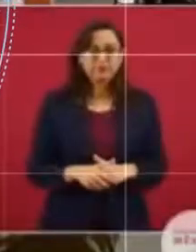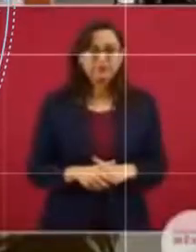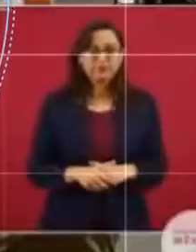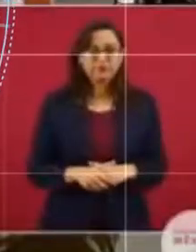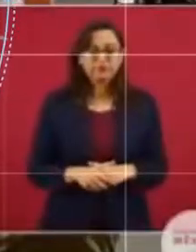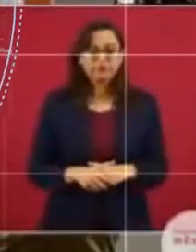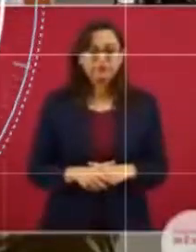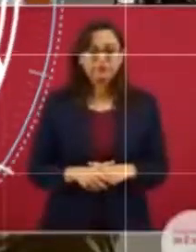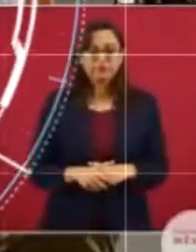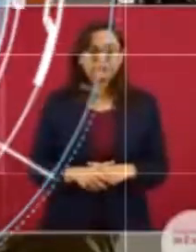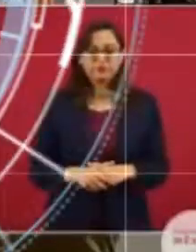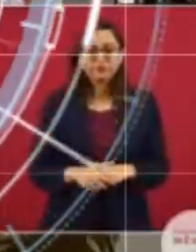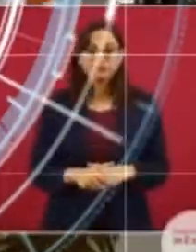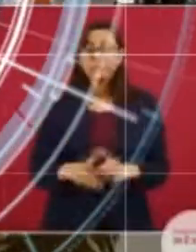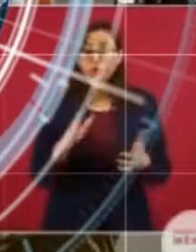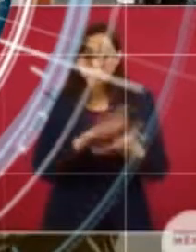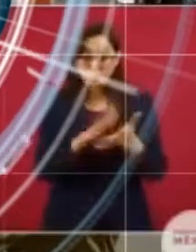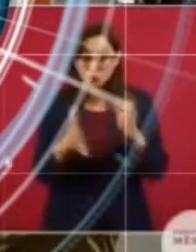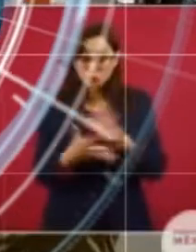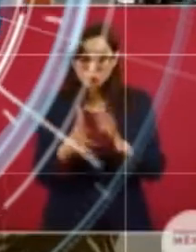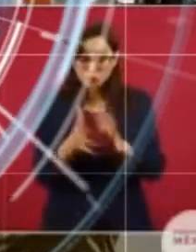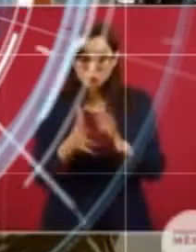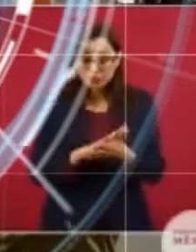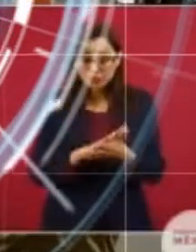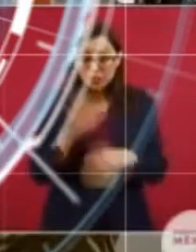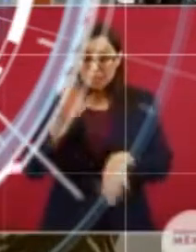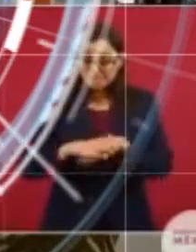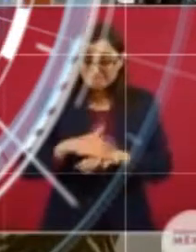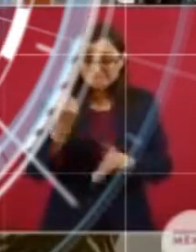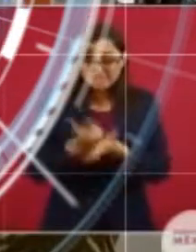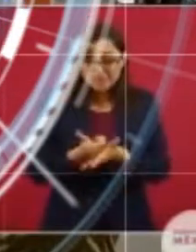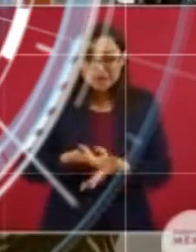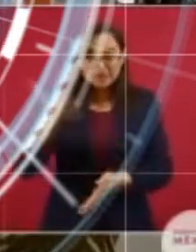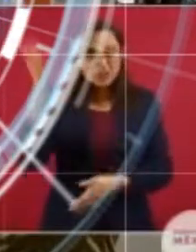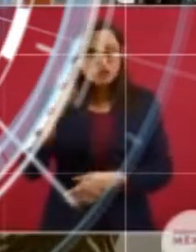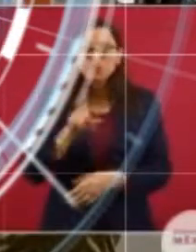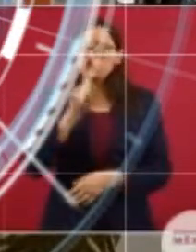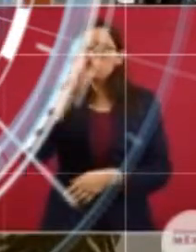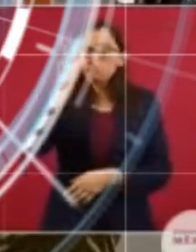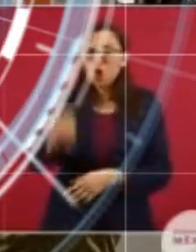No aumentará el precio de la tortilla, no hay ninguna razón.